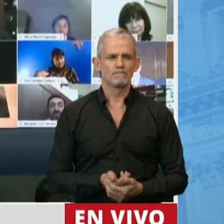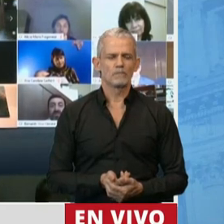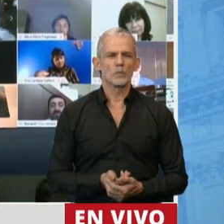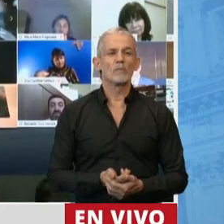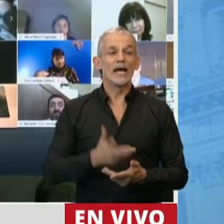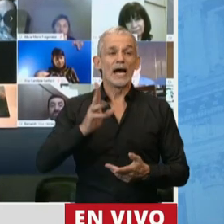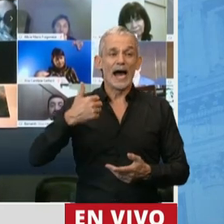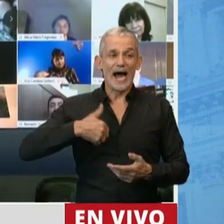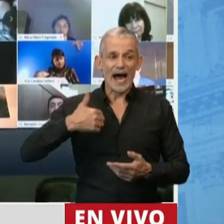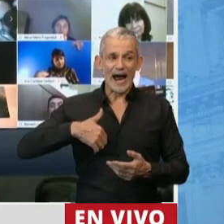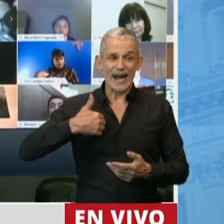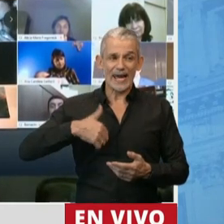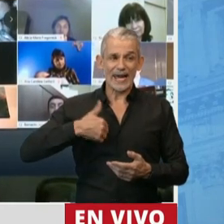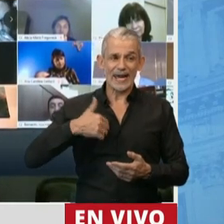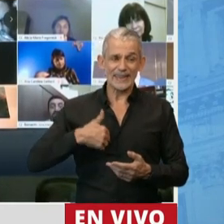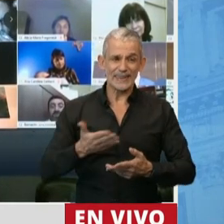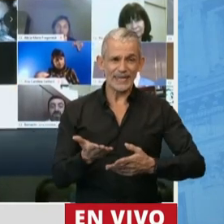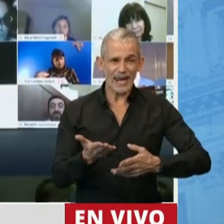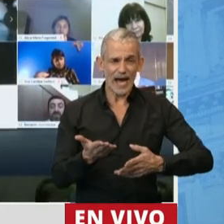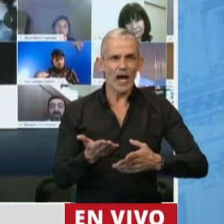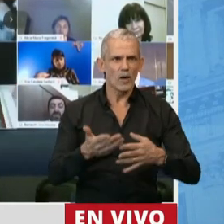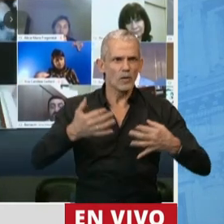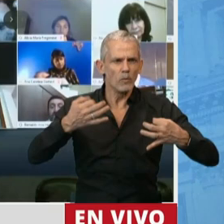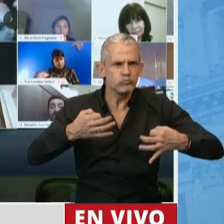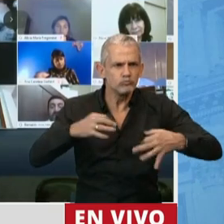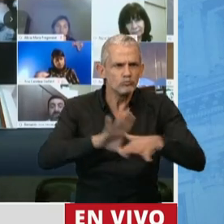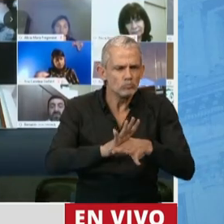La Argentina actuó correctamente